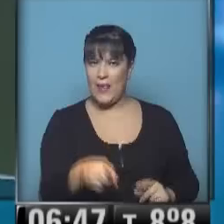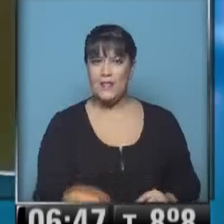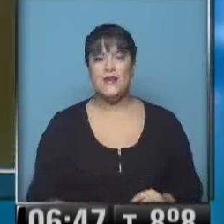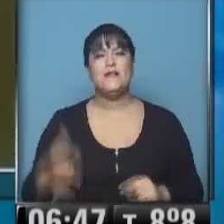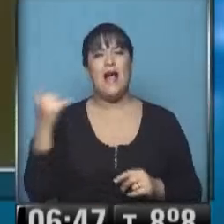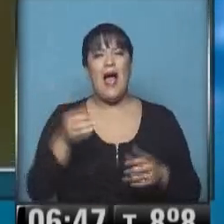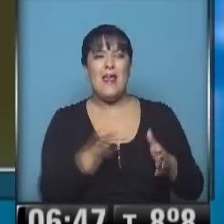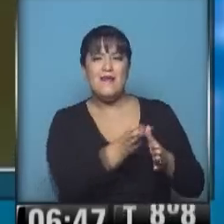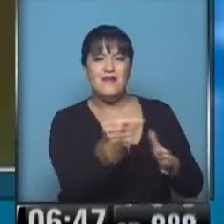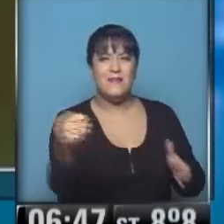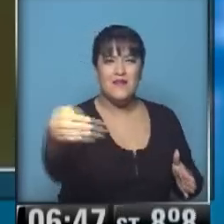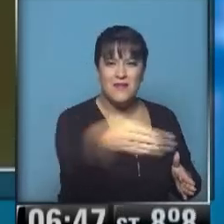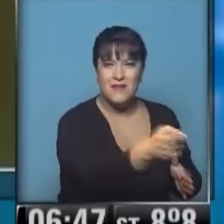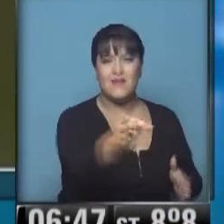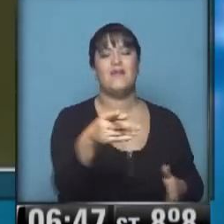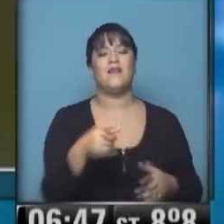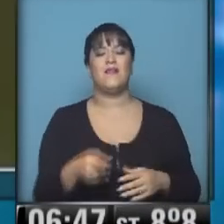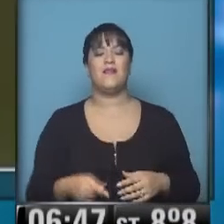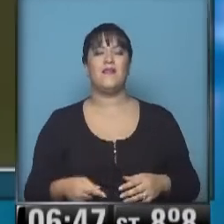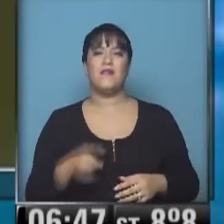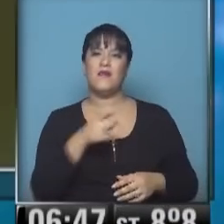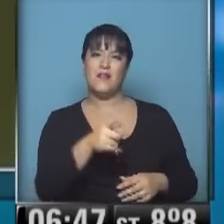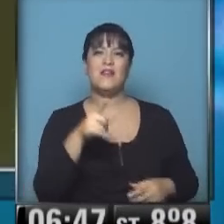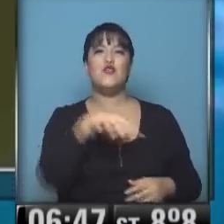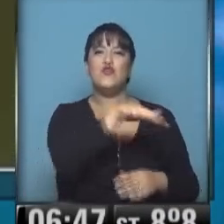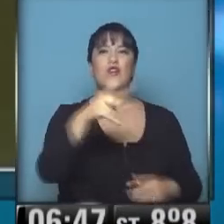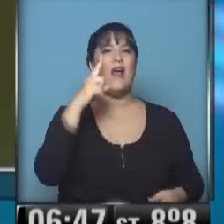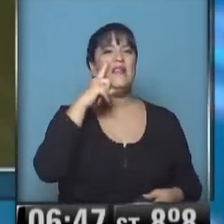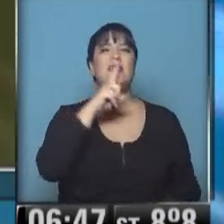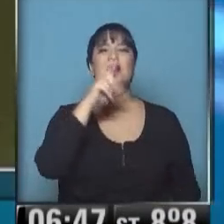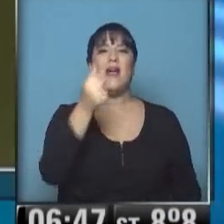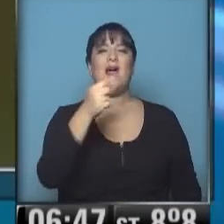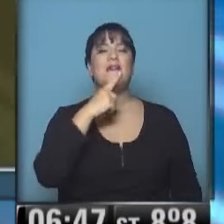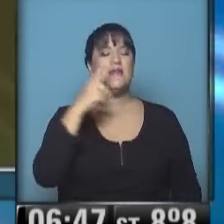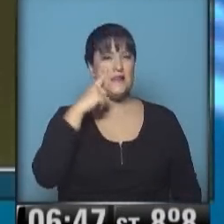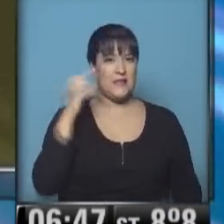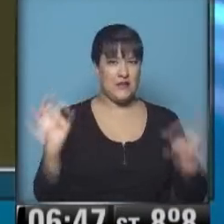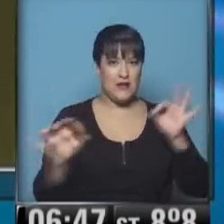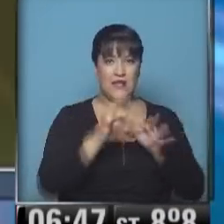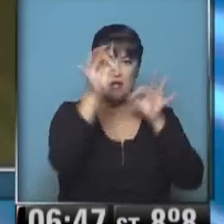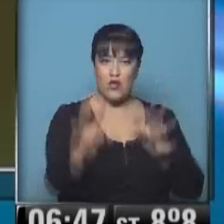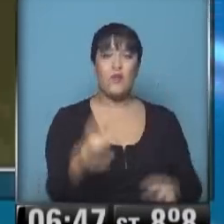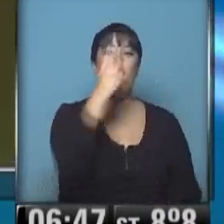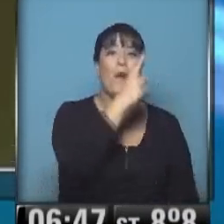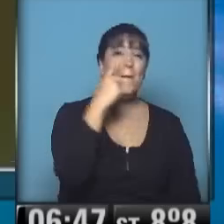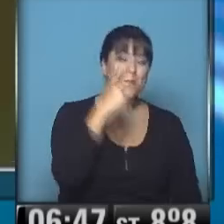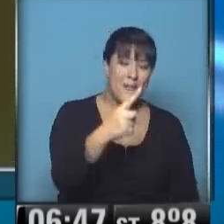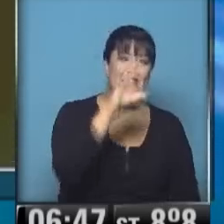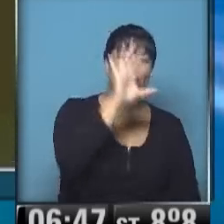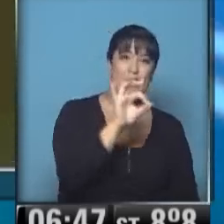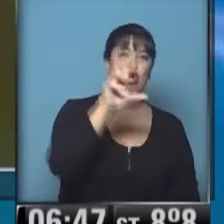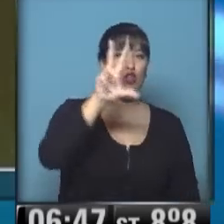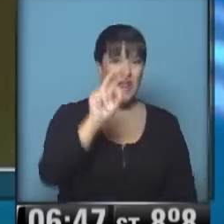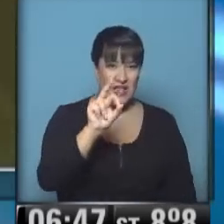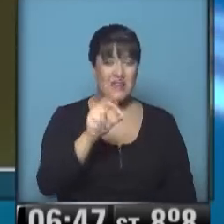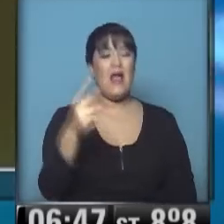rotonda, en Palme, con ruta provincial 20, zona de Itatí, del kilómetro 1030 al 1089. En la provincia de